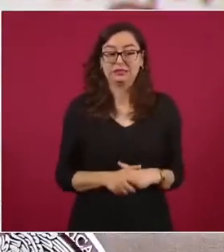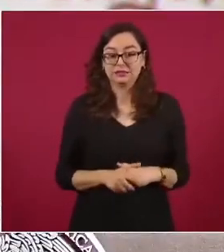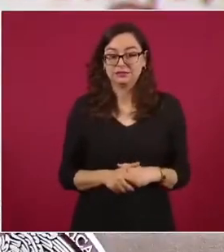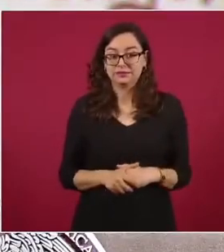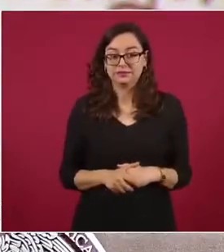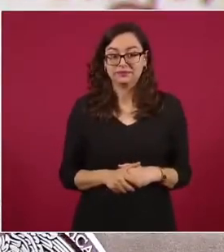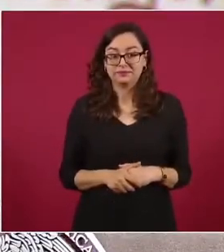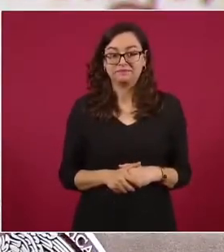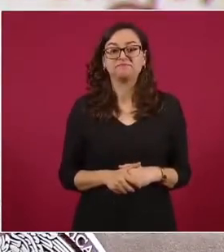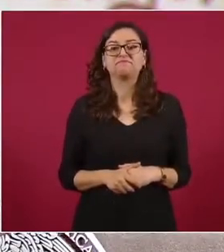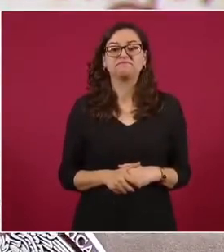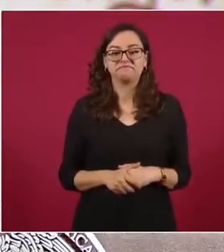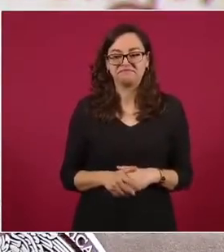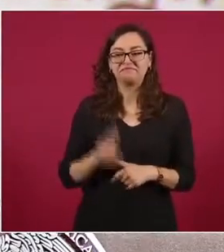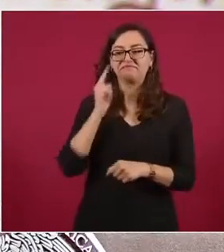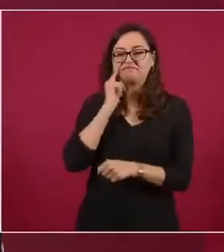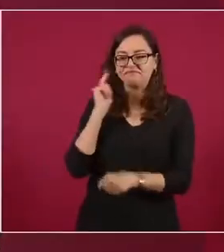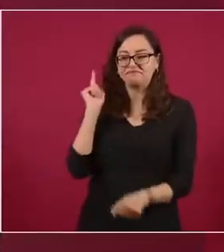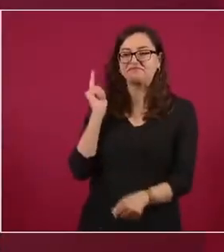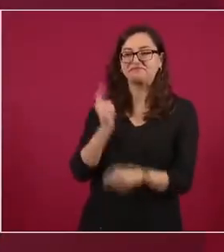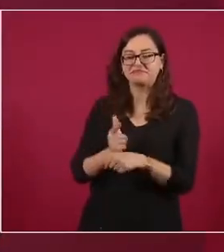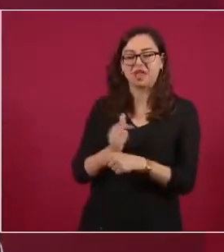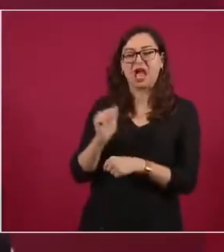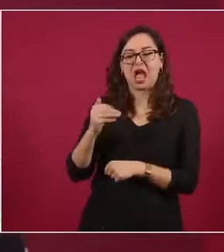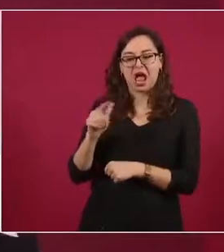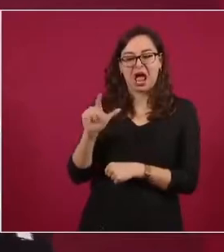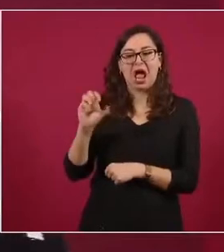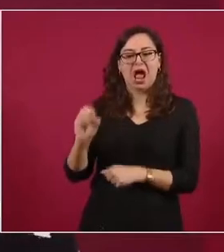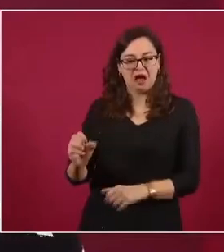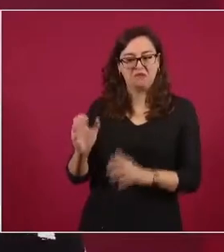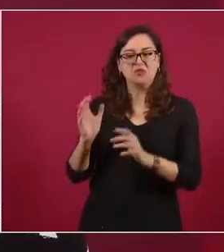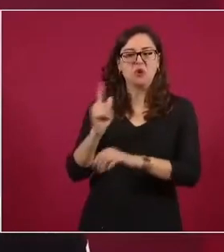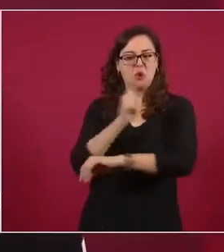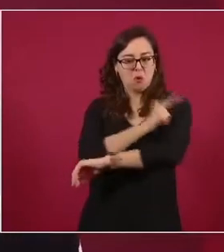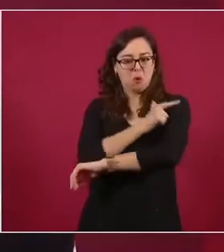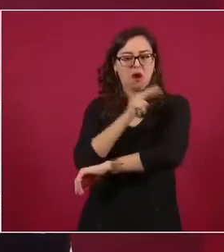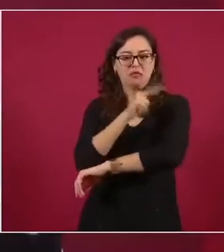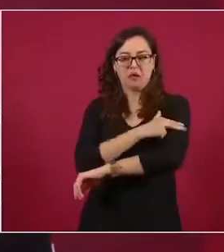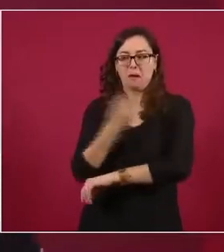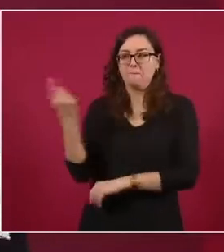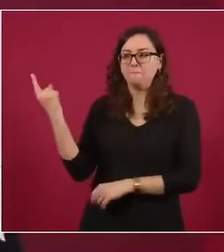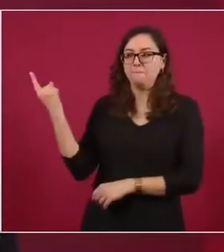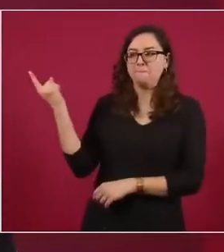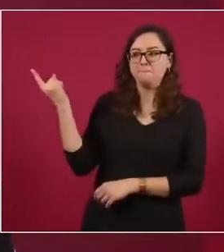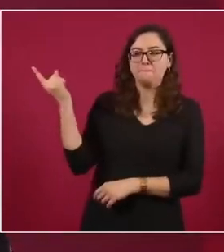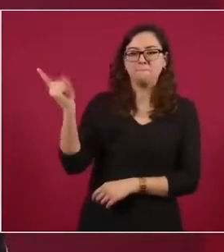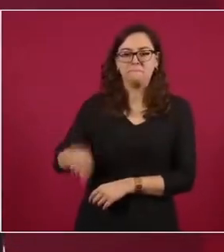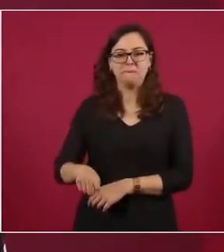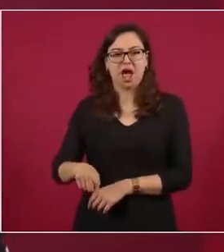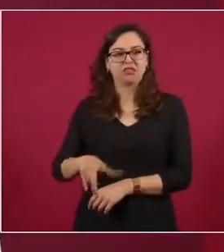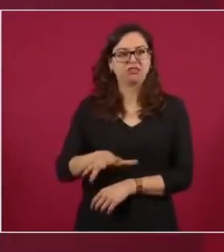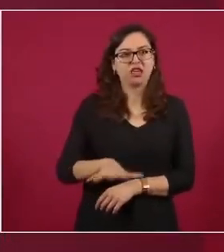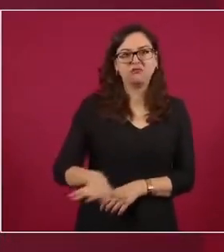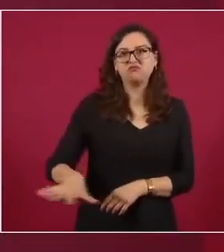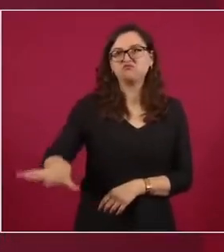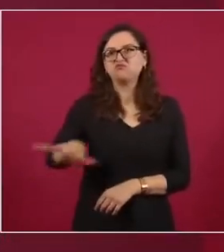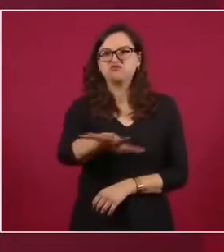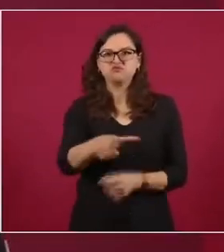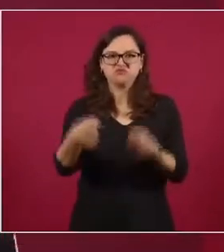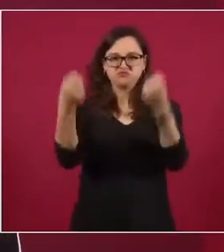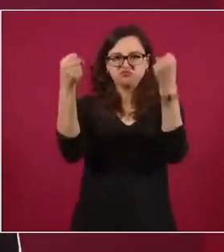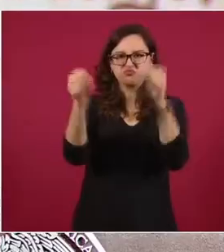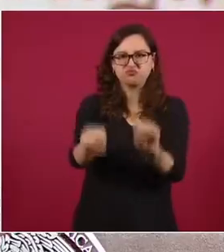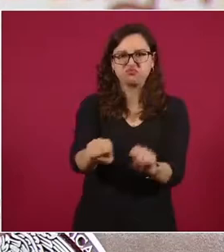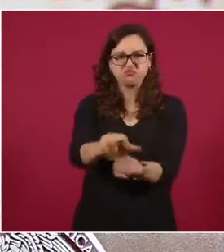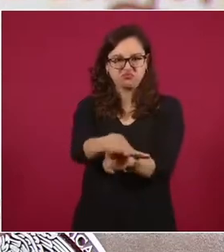Así la señal clara de que López Obrador utiliza a la Guardia Nacional como brazo represor de su dictadura.